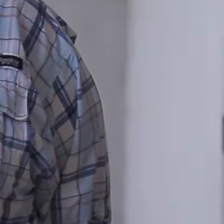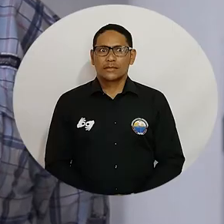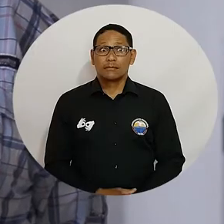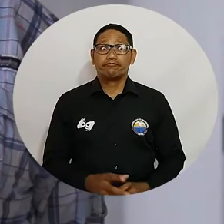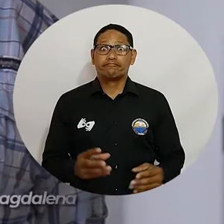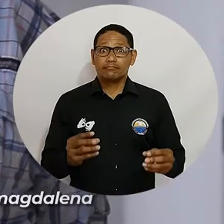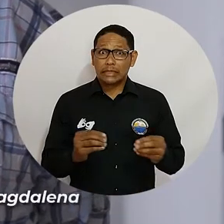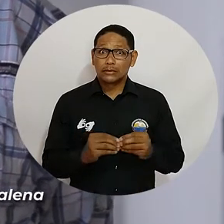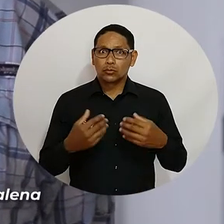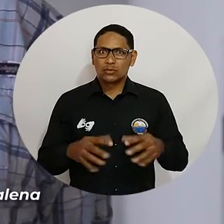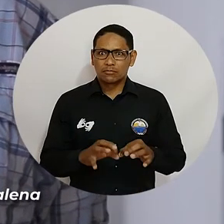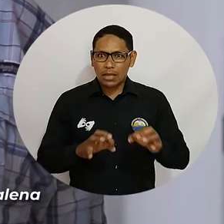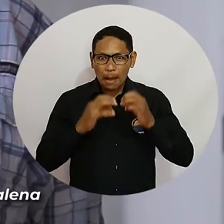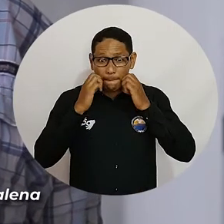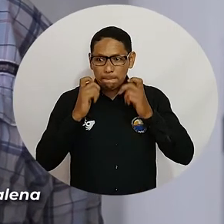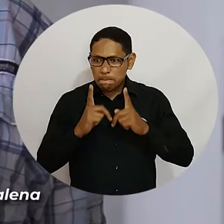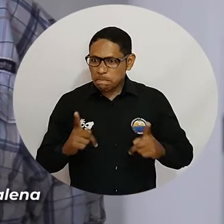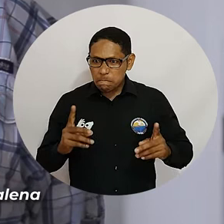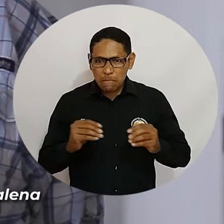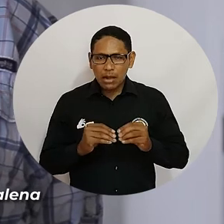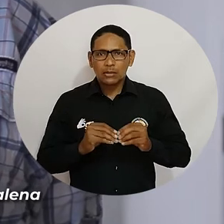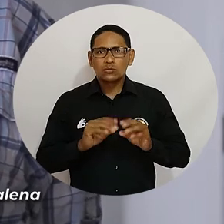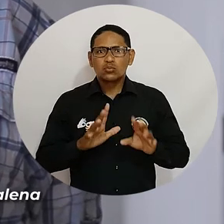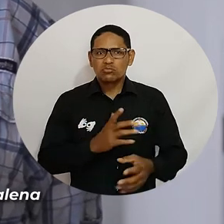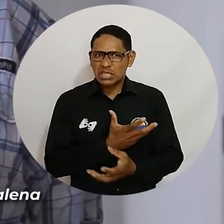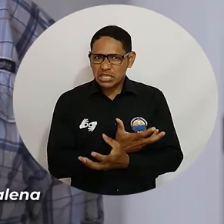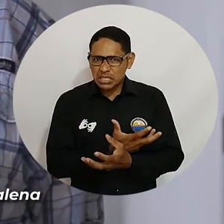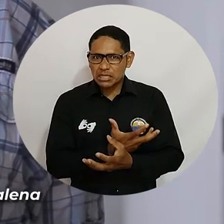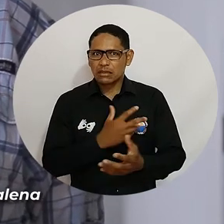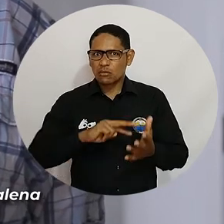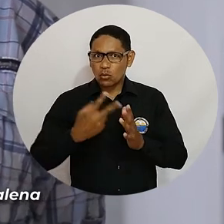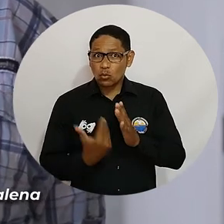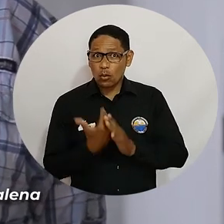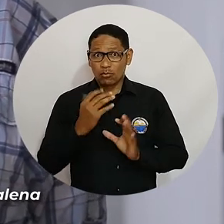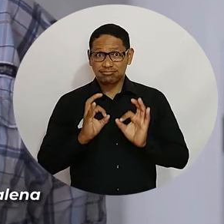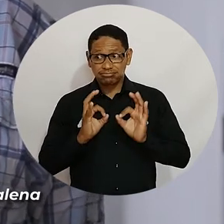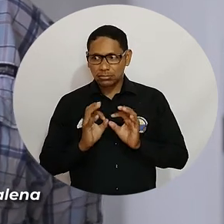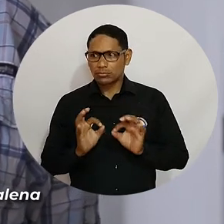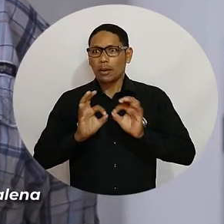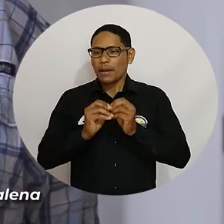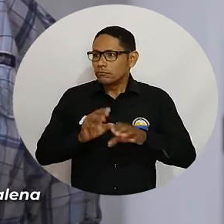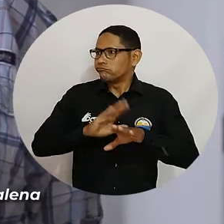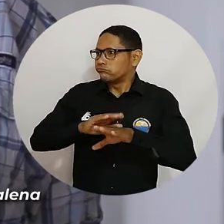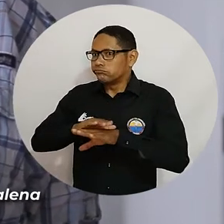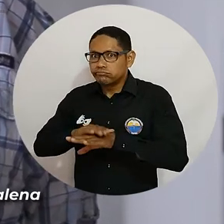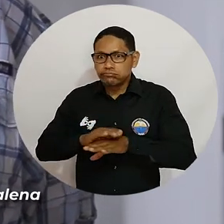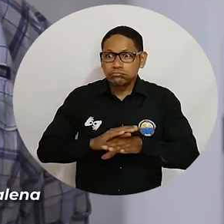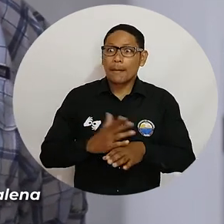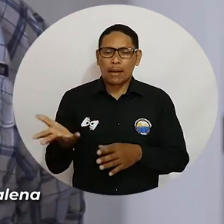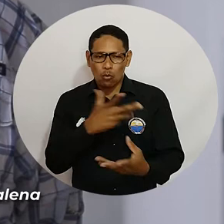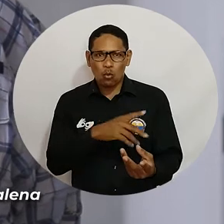Cada vez más es necesario capital humano para la ciencia, la tecnología e innovación y eso es lo que estamos haciendo por medio de la